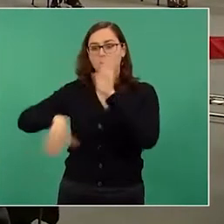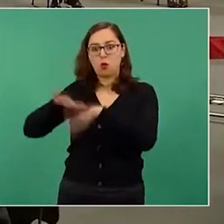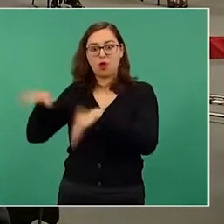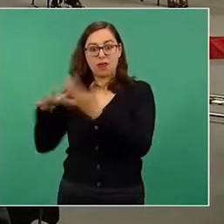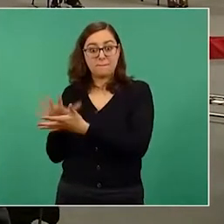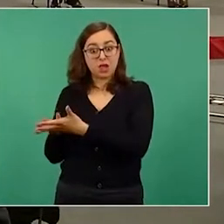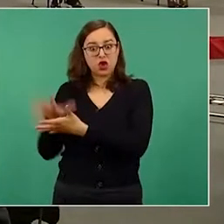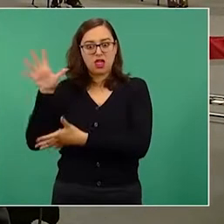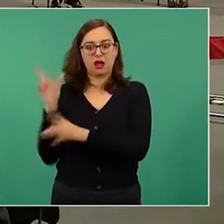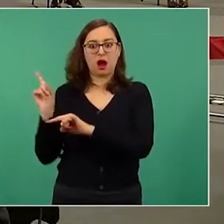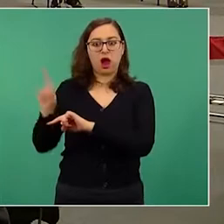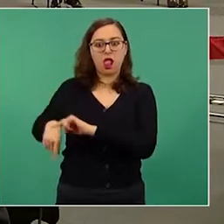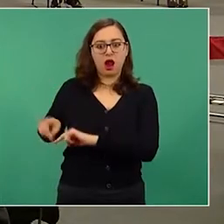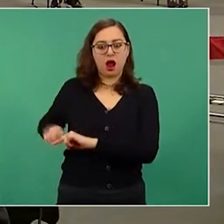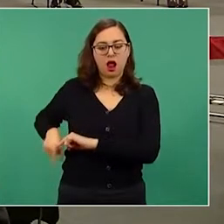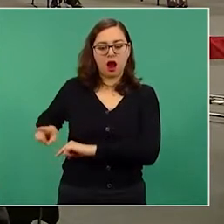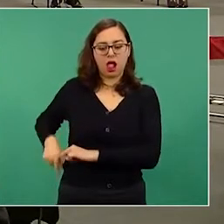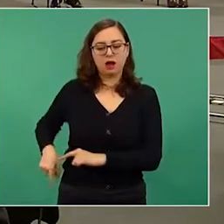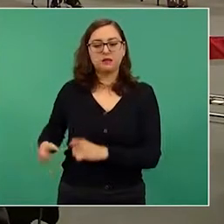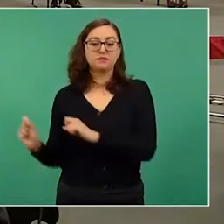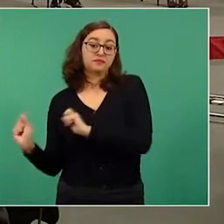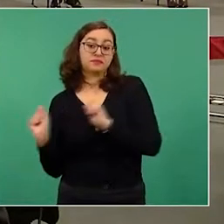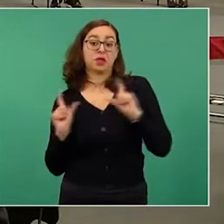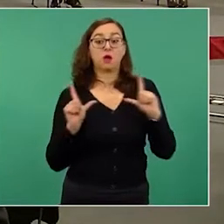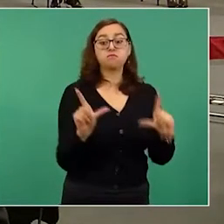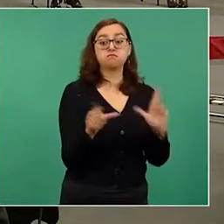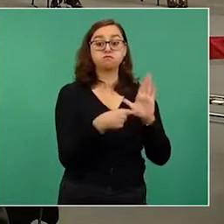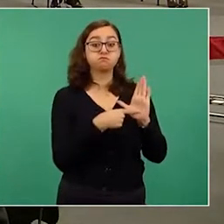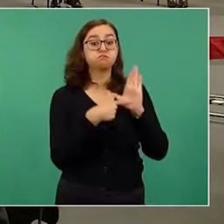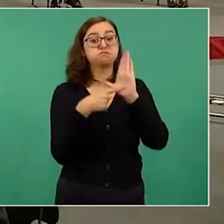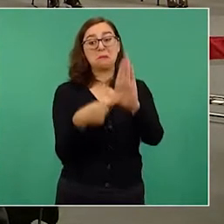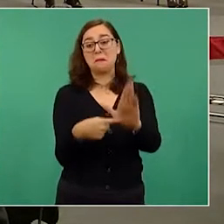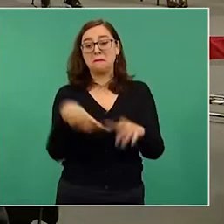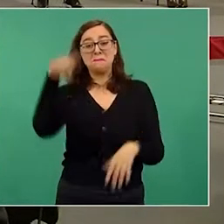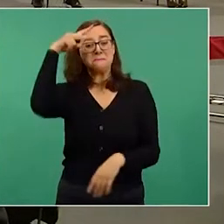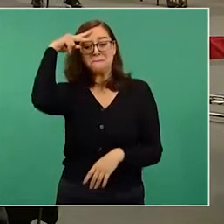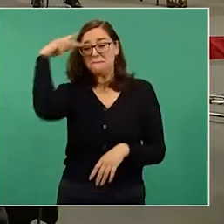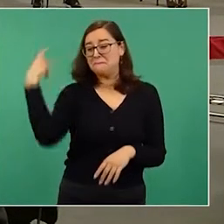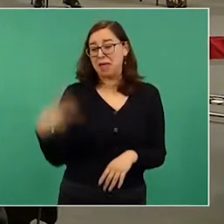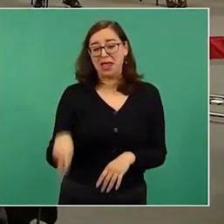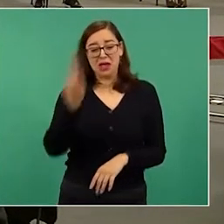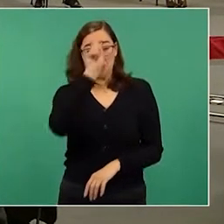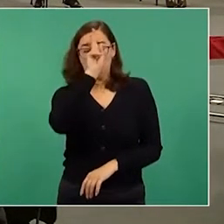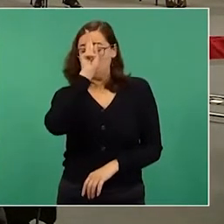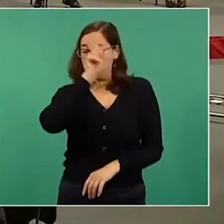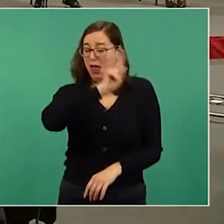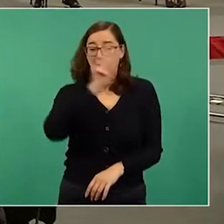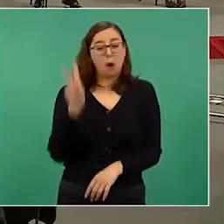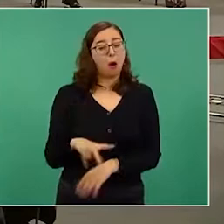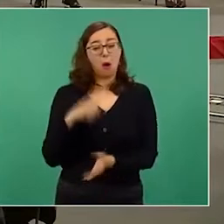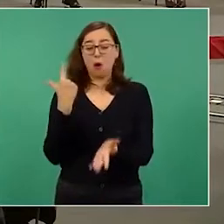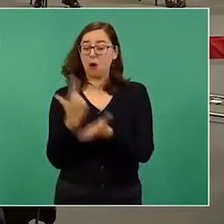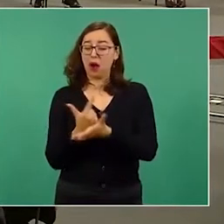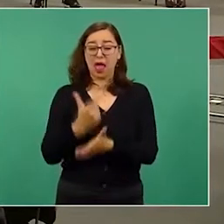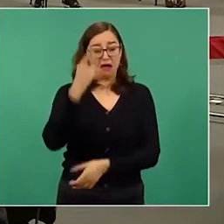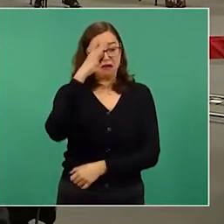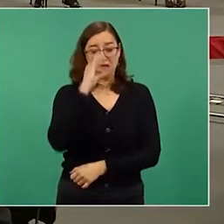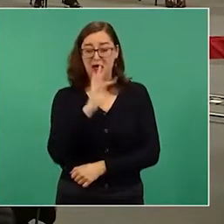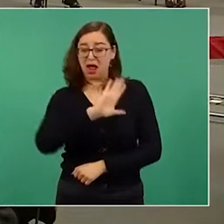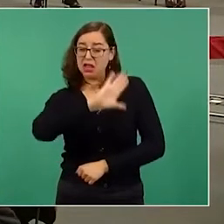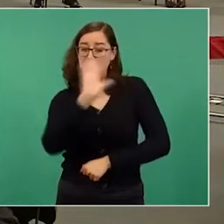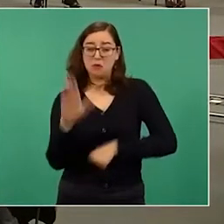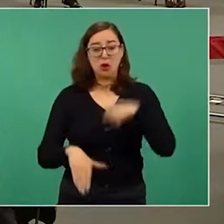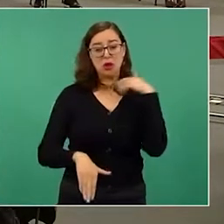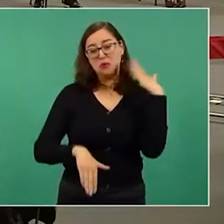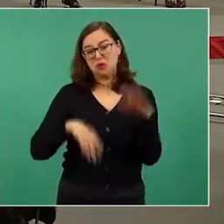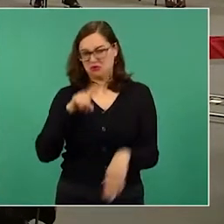tanto, la gráfica de Krause tiene un truco. Presentar a México como el país con mayor exceso de mortalidad y, claro, para echarle la